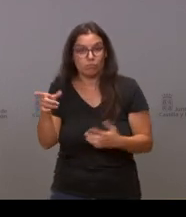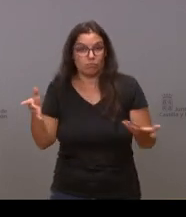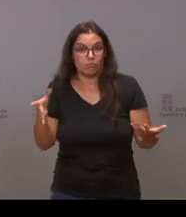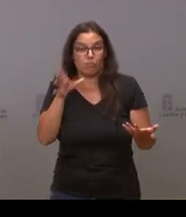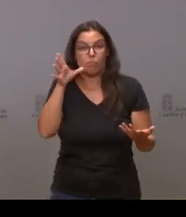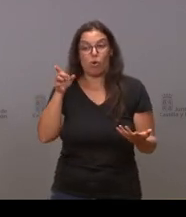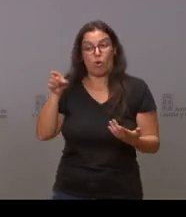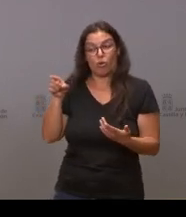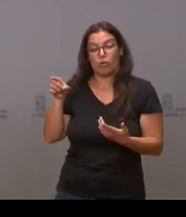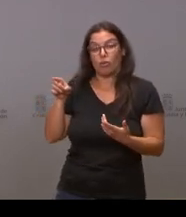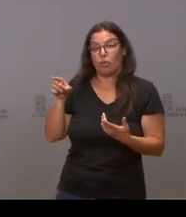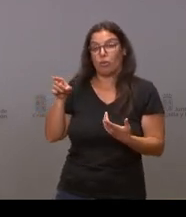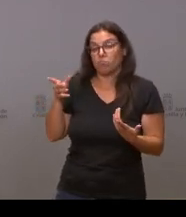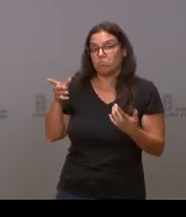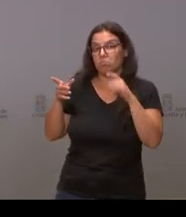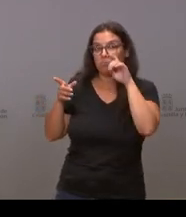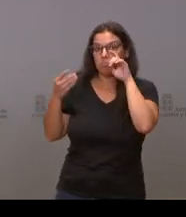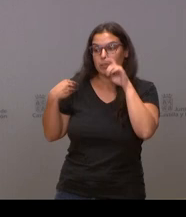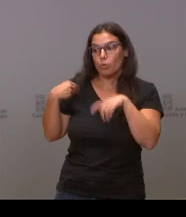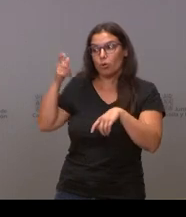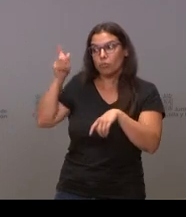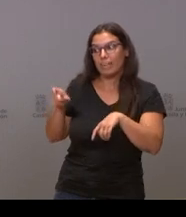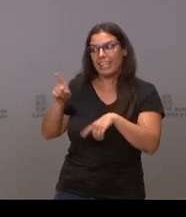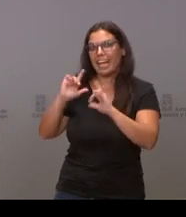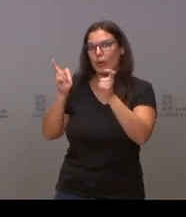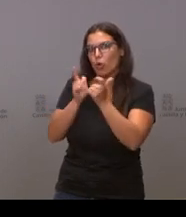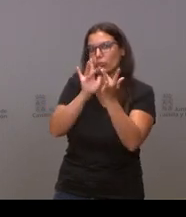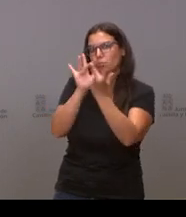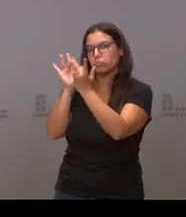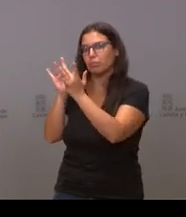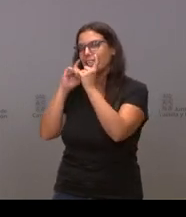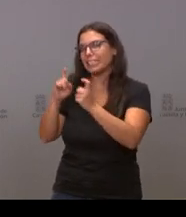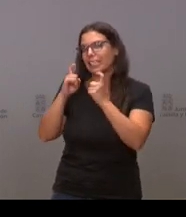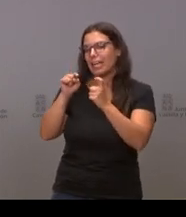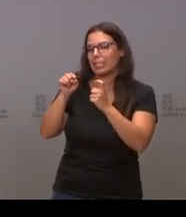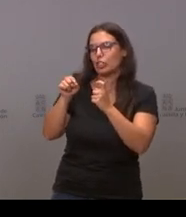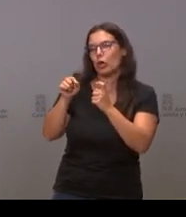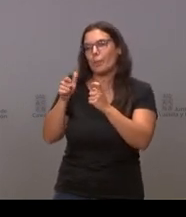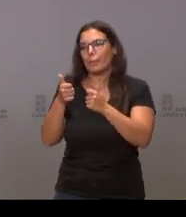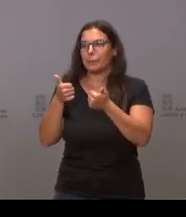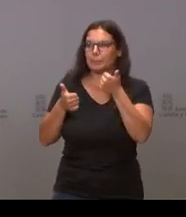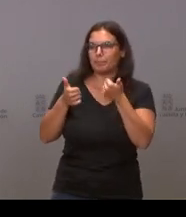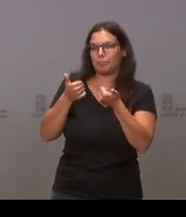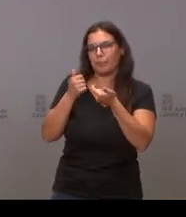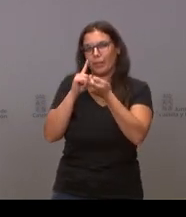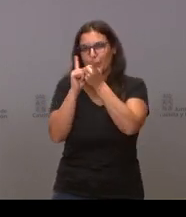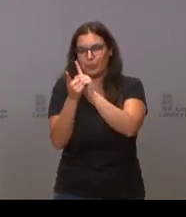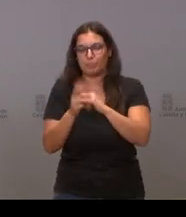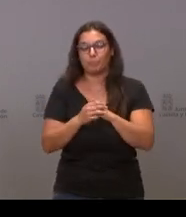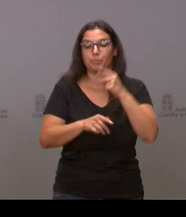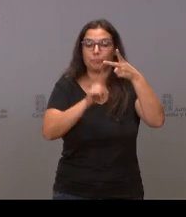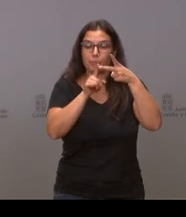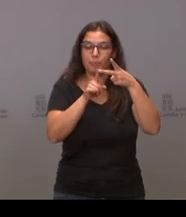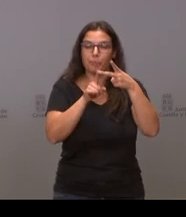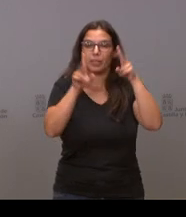otros partidos y con las diputaciones se va a intentar, digamos, matizar esa postura. Luego, sobre el tema de